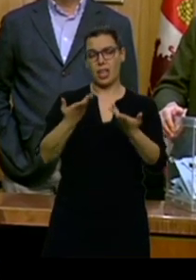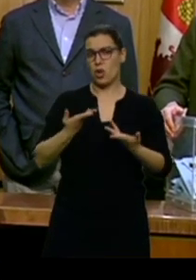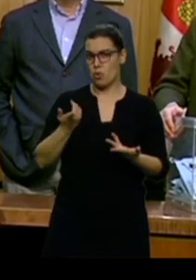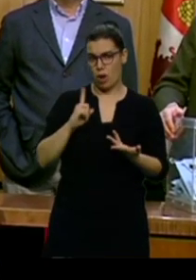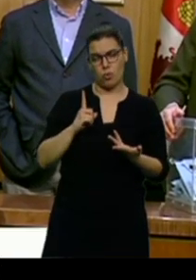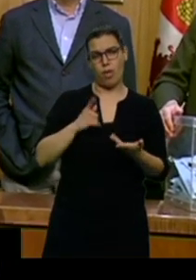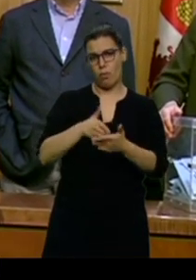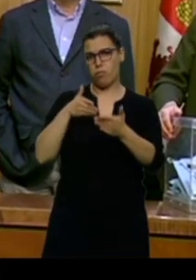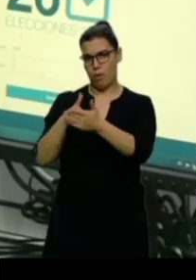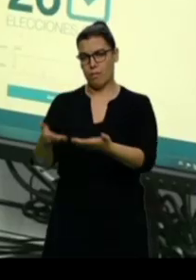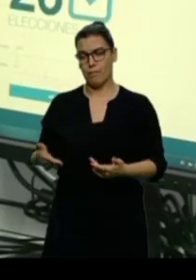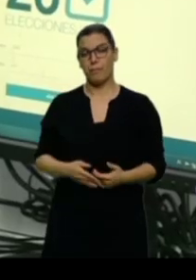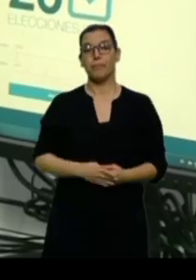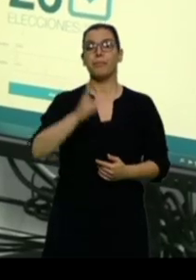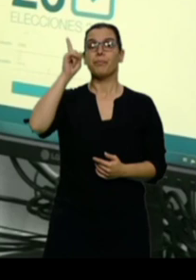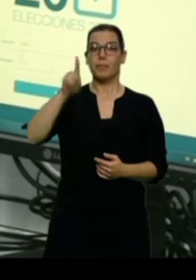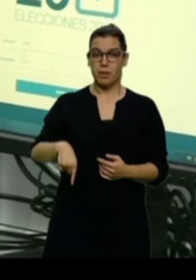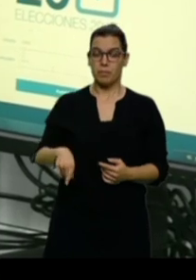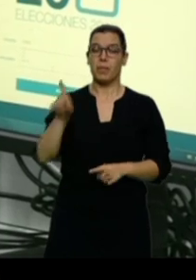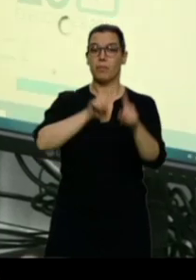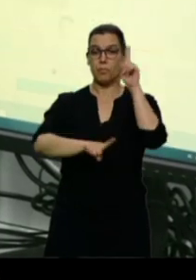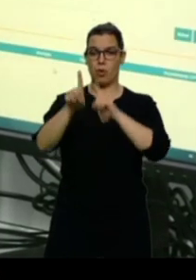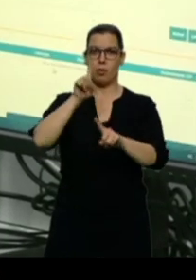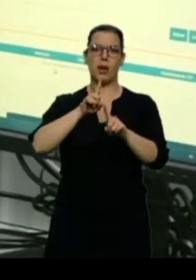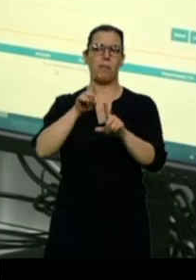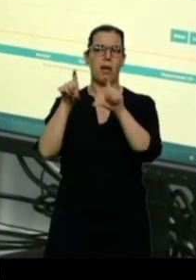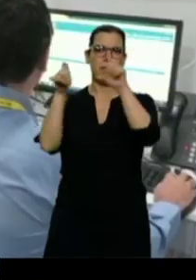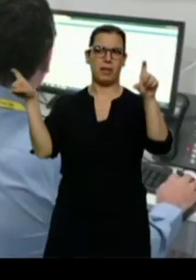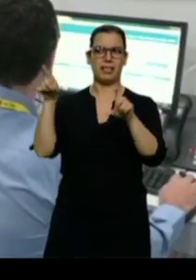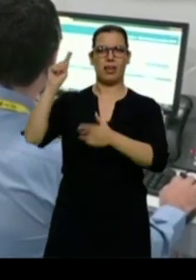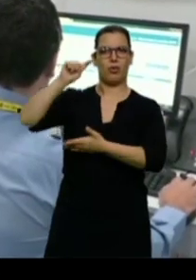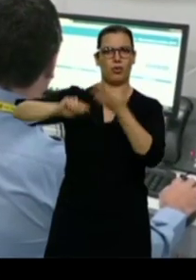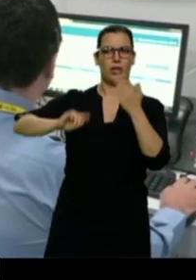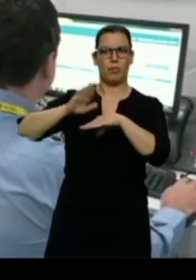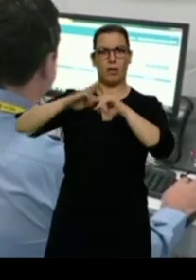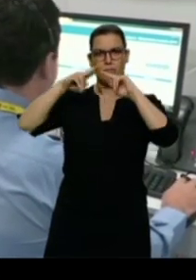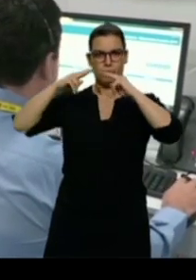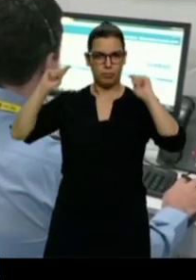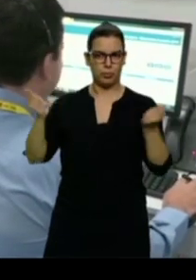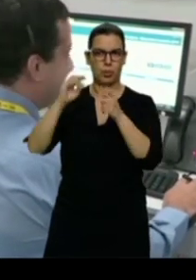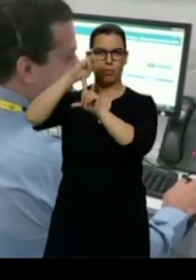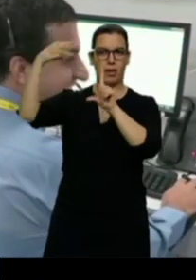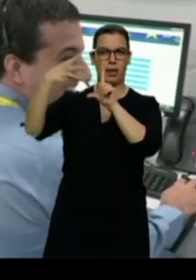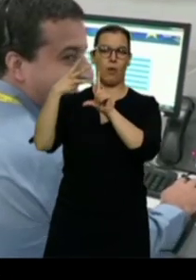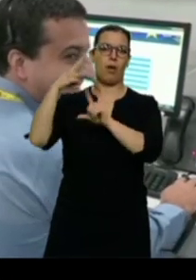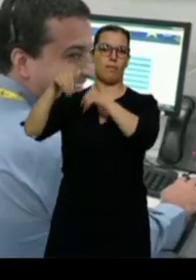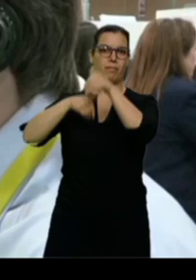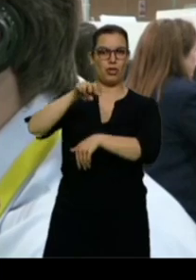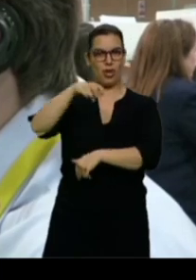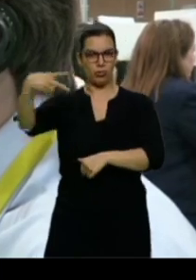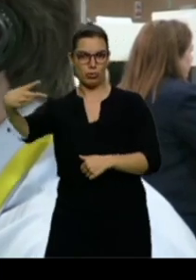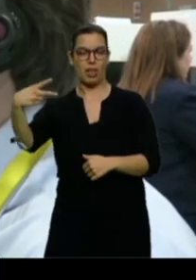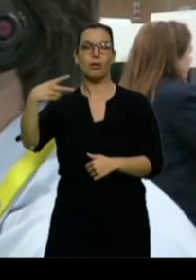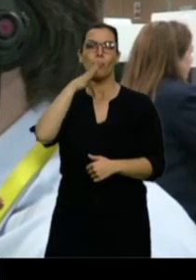También ha estado presente la crítica a la empresa contratada para la publicación de los resultados en la web del 26M, ya que solo ha reflejado los